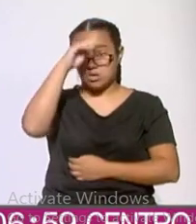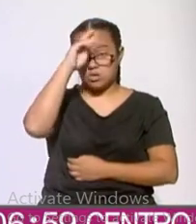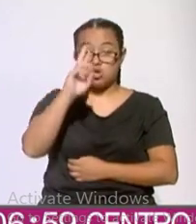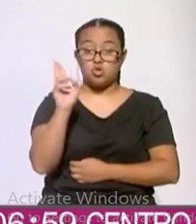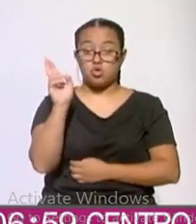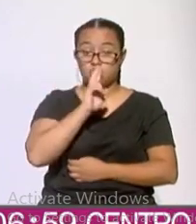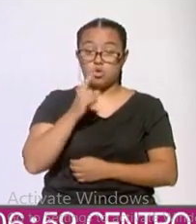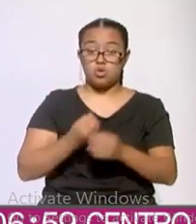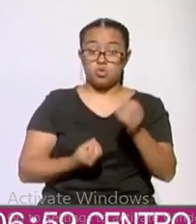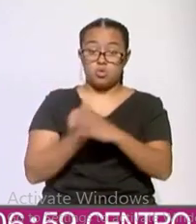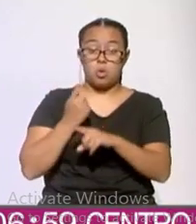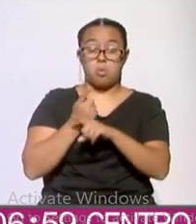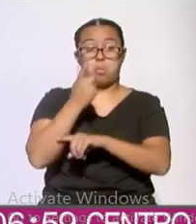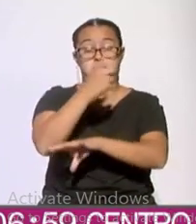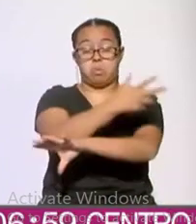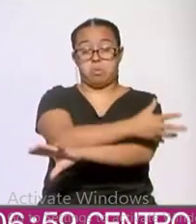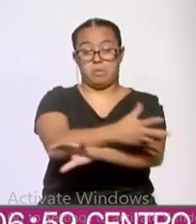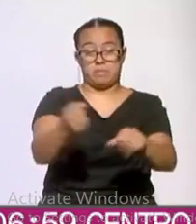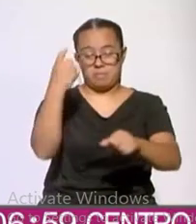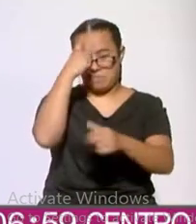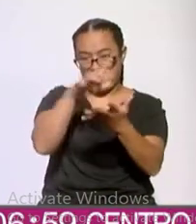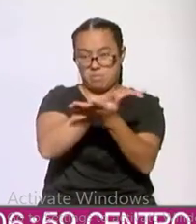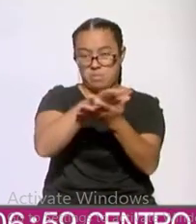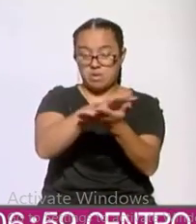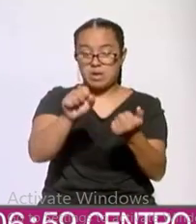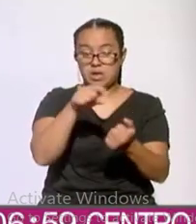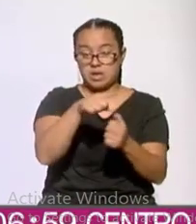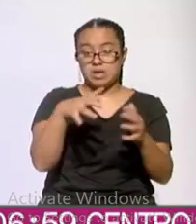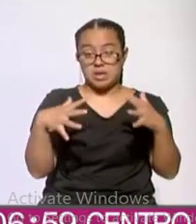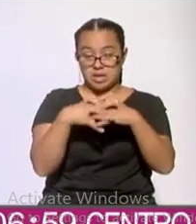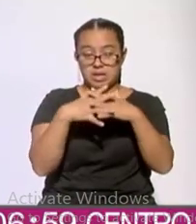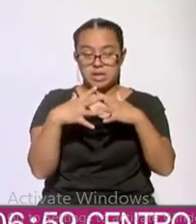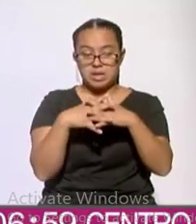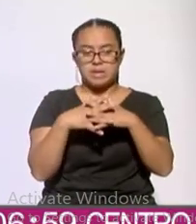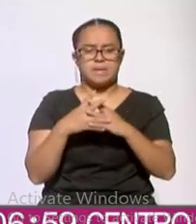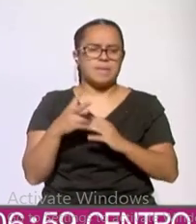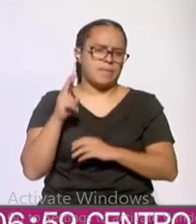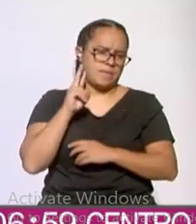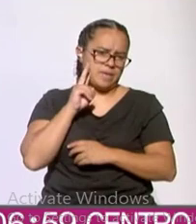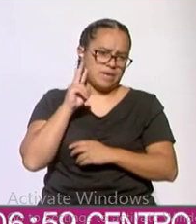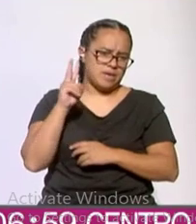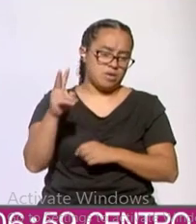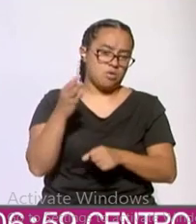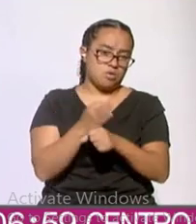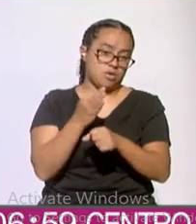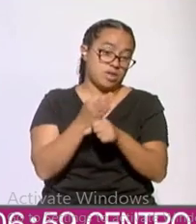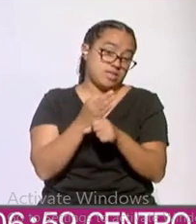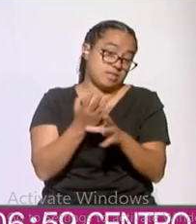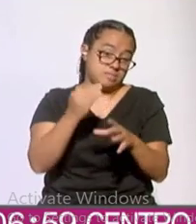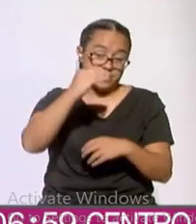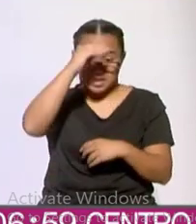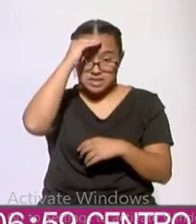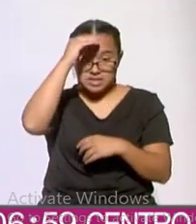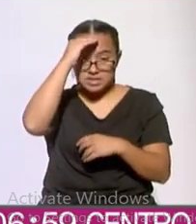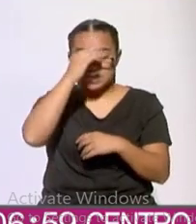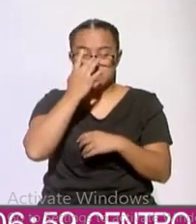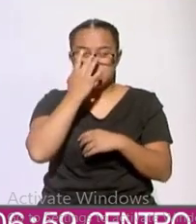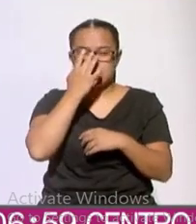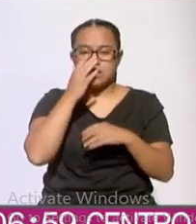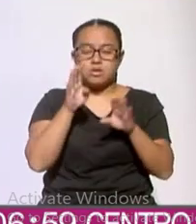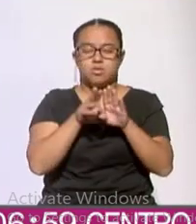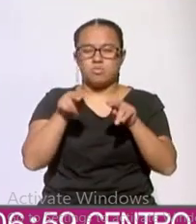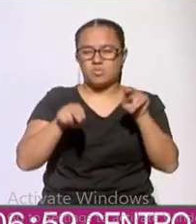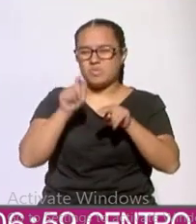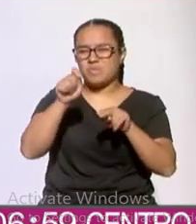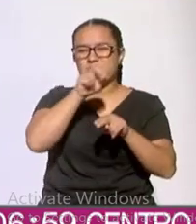utilizará o no armas nucleares en esta guerra? Si ves, siguen siendo, digo, aquí da la impresión de que esto te habla de estos niveles de